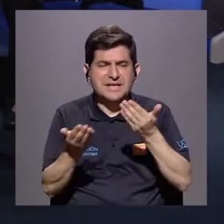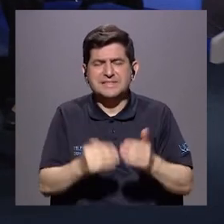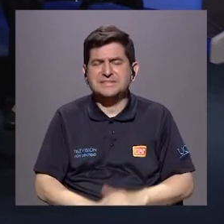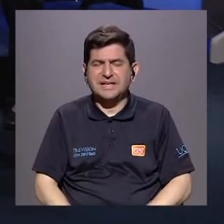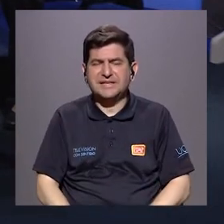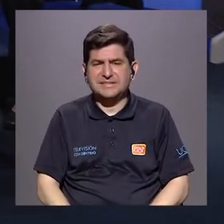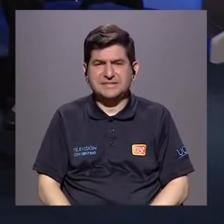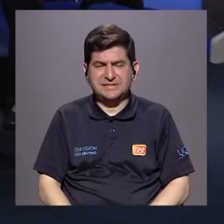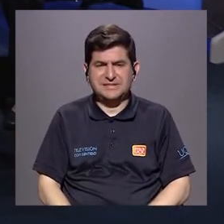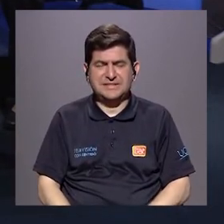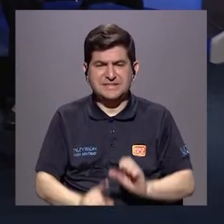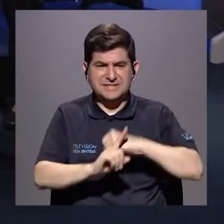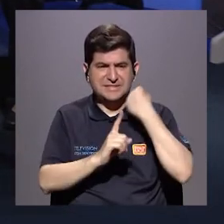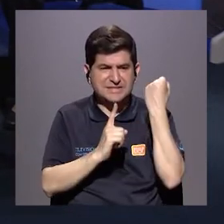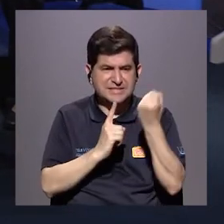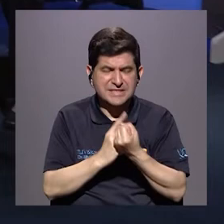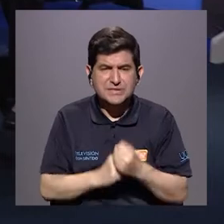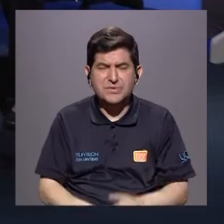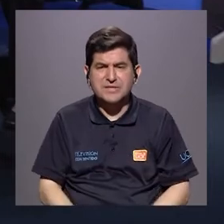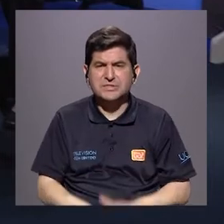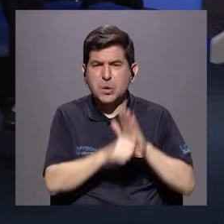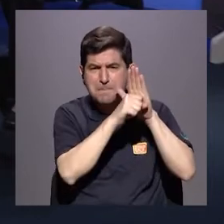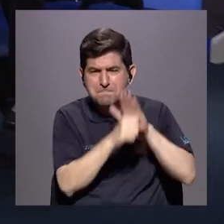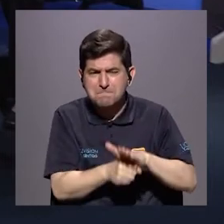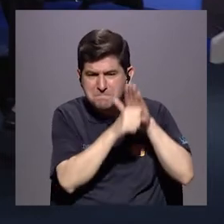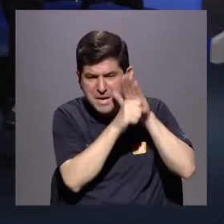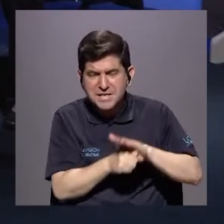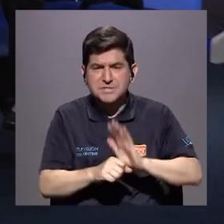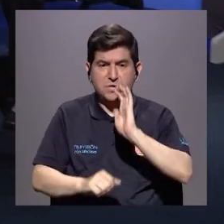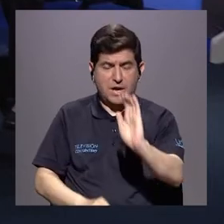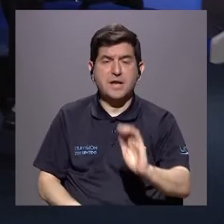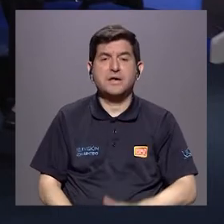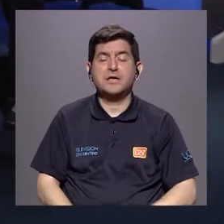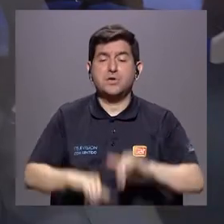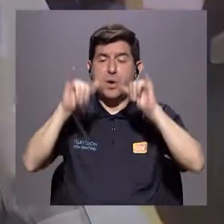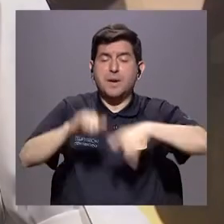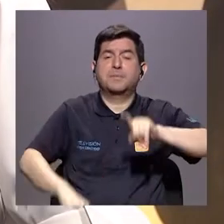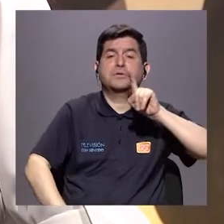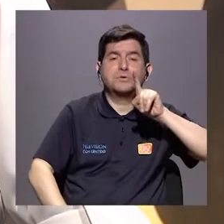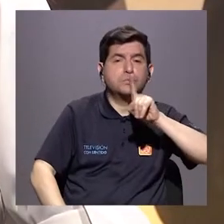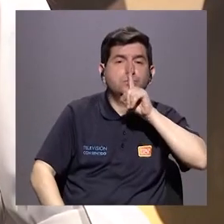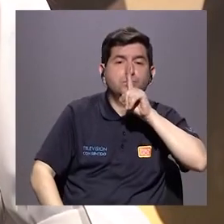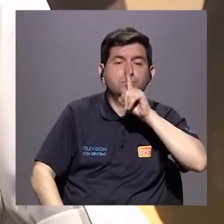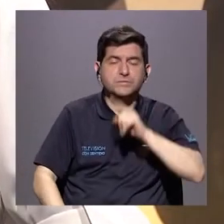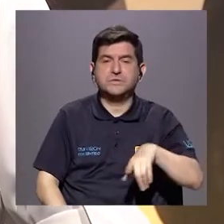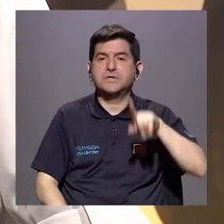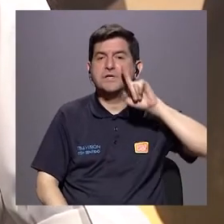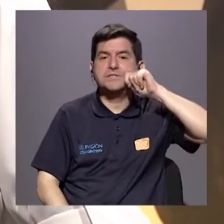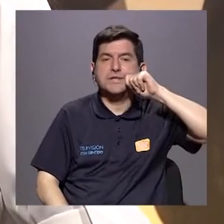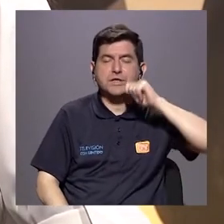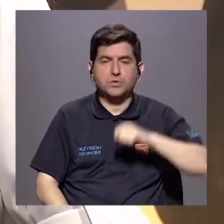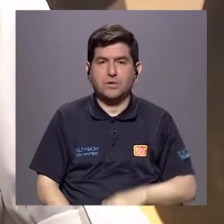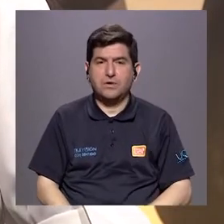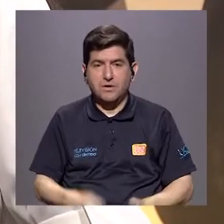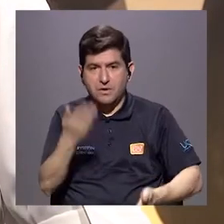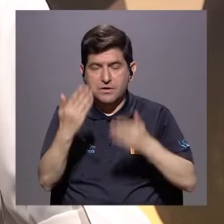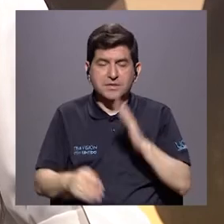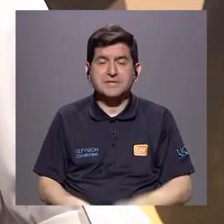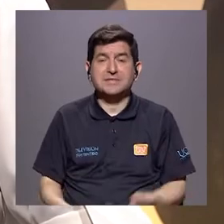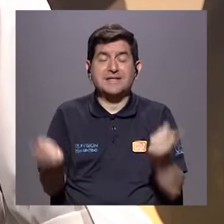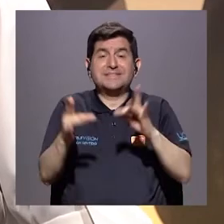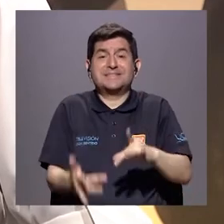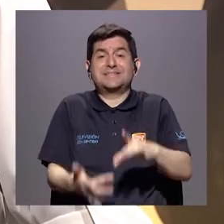complacencia y mucha presión hacia el niño de guardar secretos. Son tal vez la